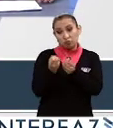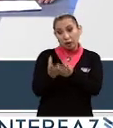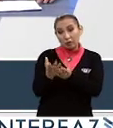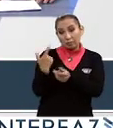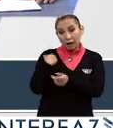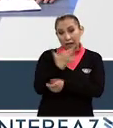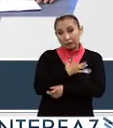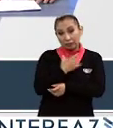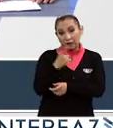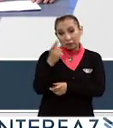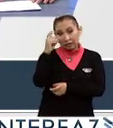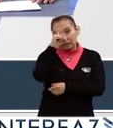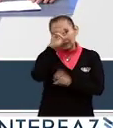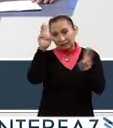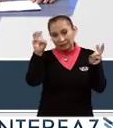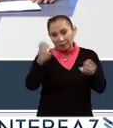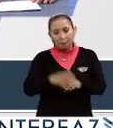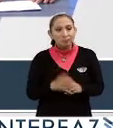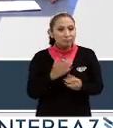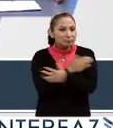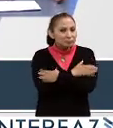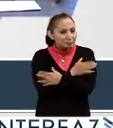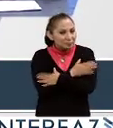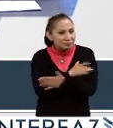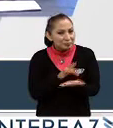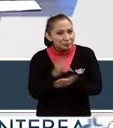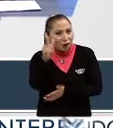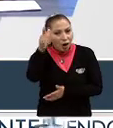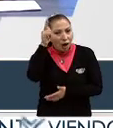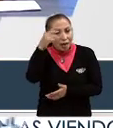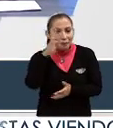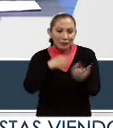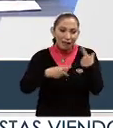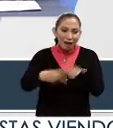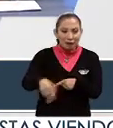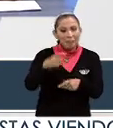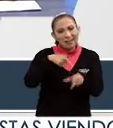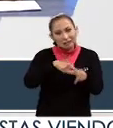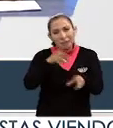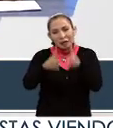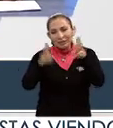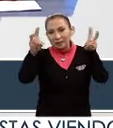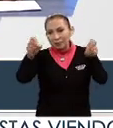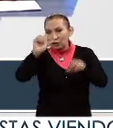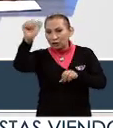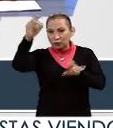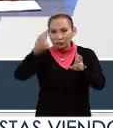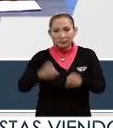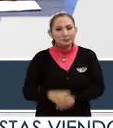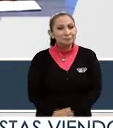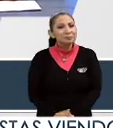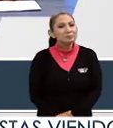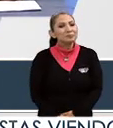precisamente a estos temas tan complejos. Muchas gracias, un fuerte abrazo, ojalá te tengamos pronto en el estudio para seguir platicando de este y otros temas.